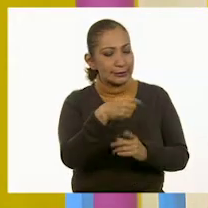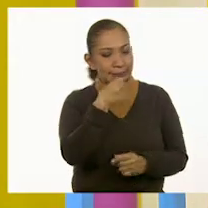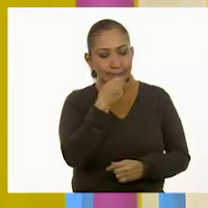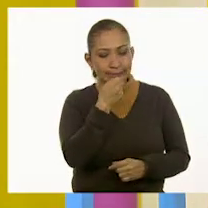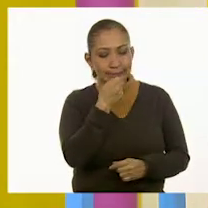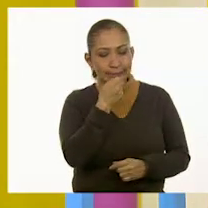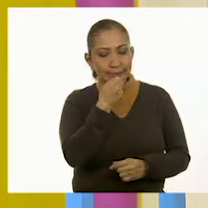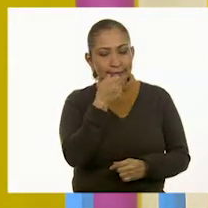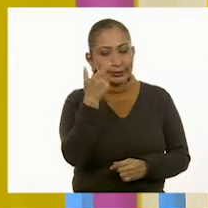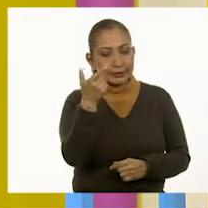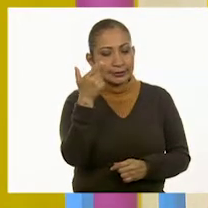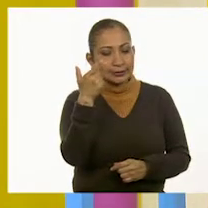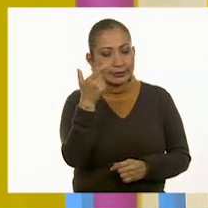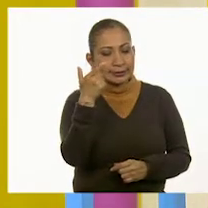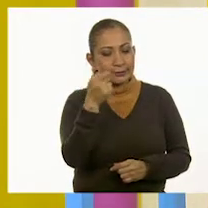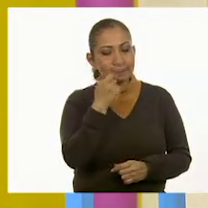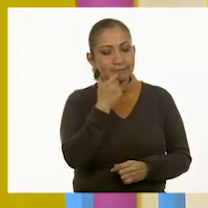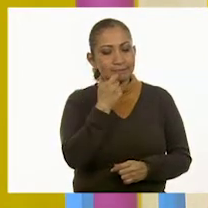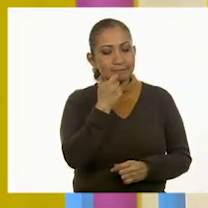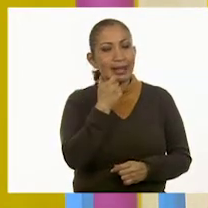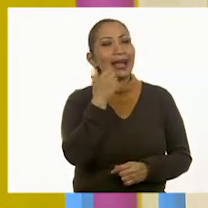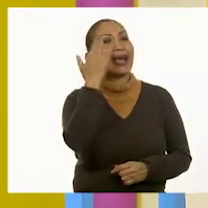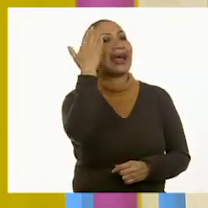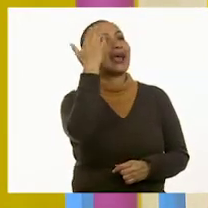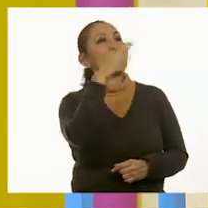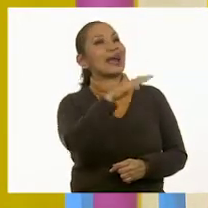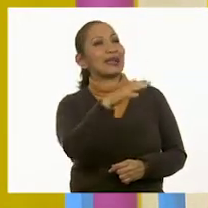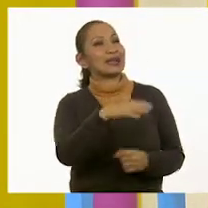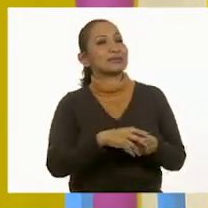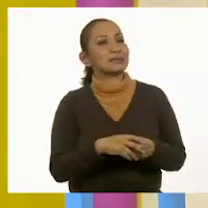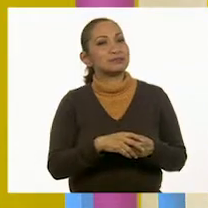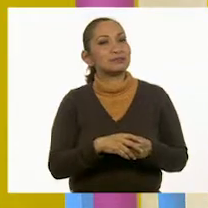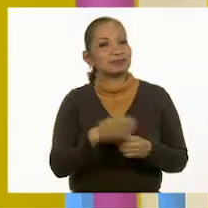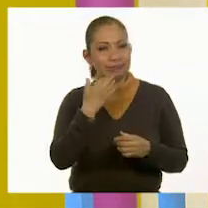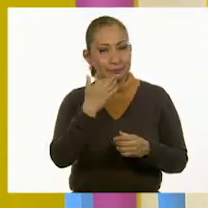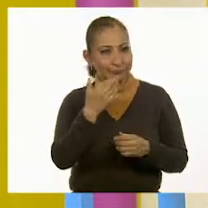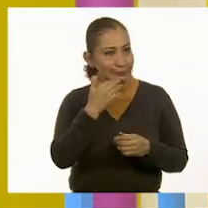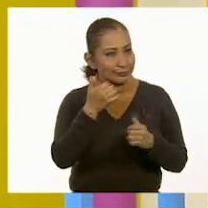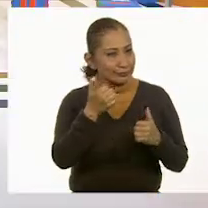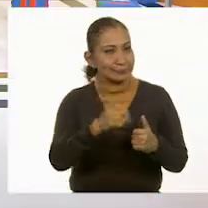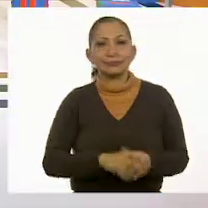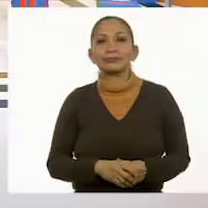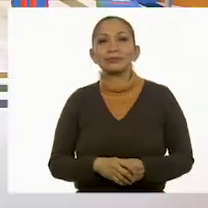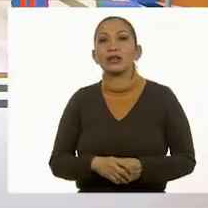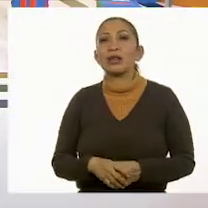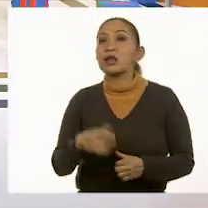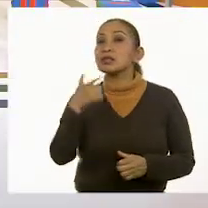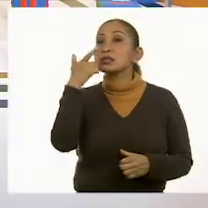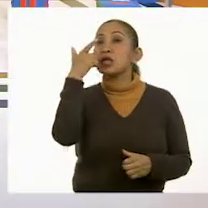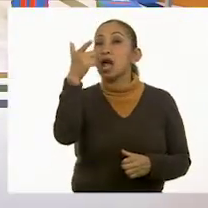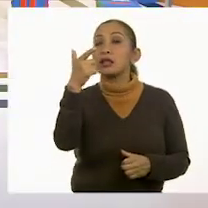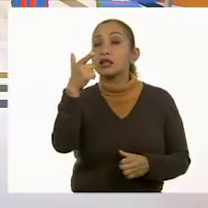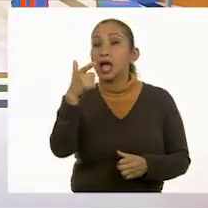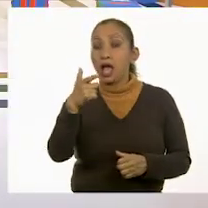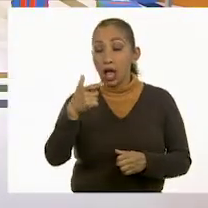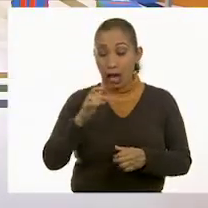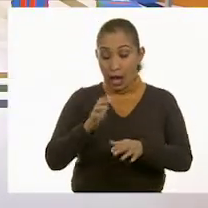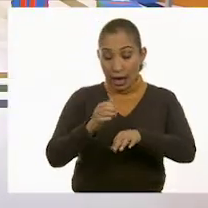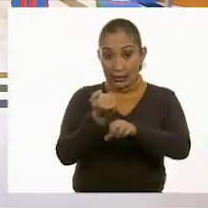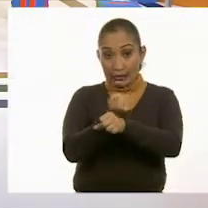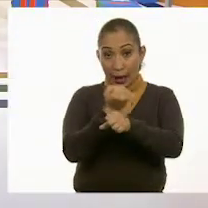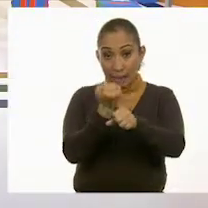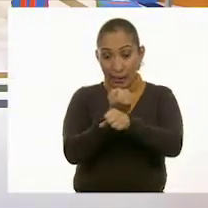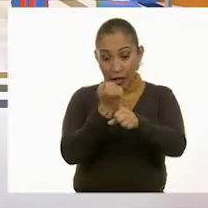Siete, siete, siete veces. Ya sé. Muy bien. Siete taconazos.